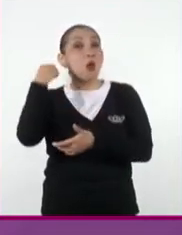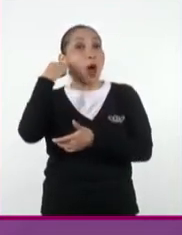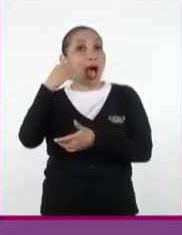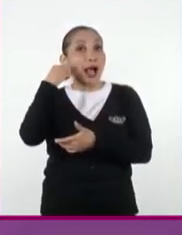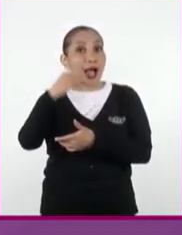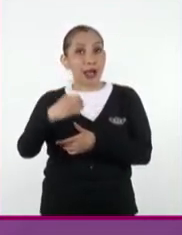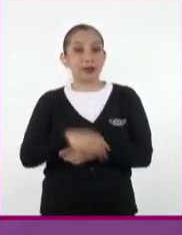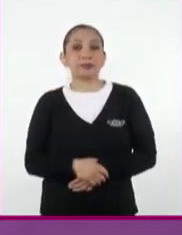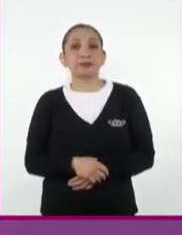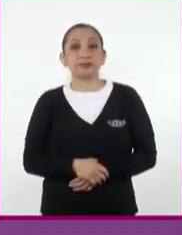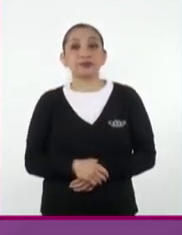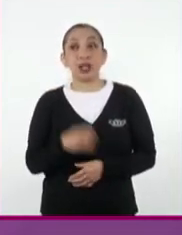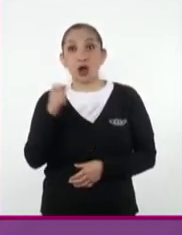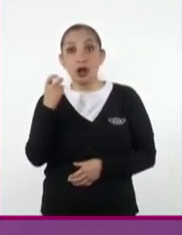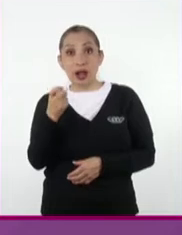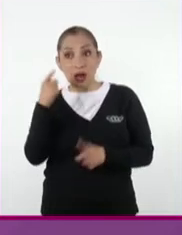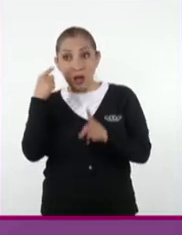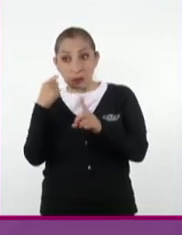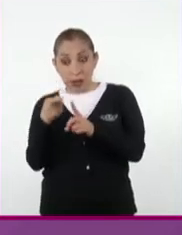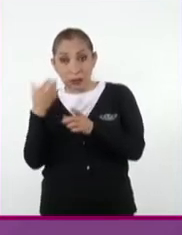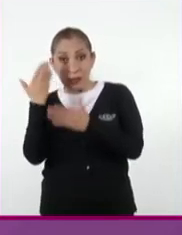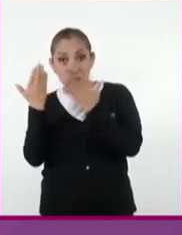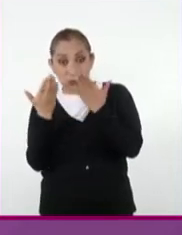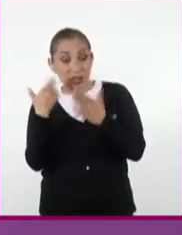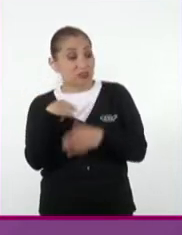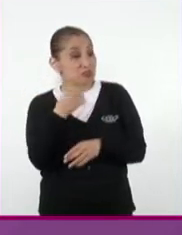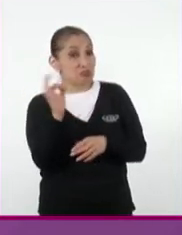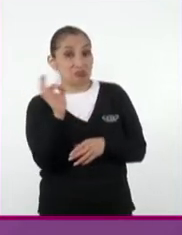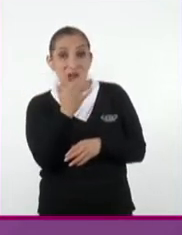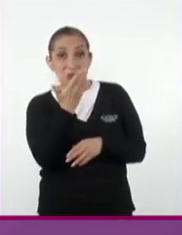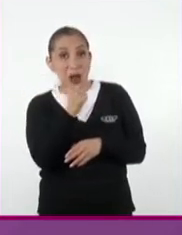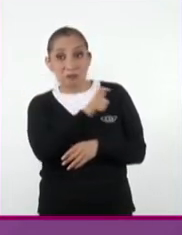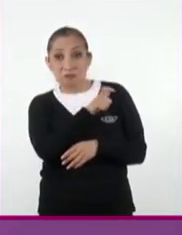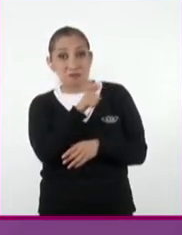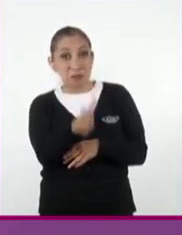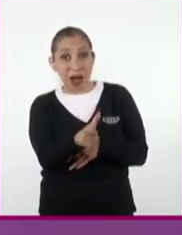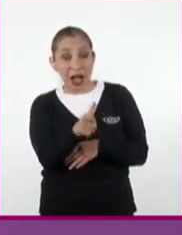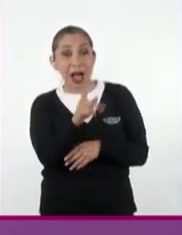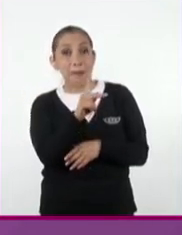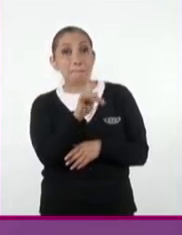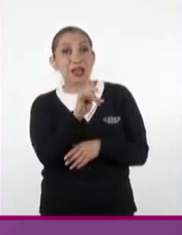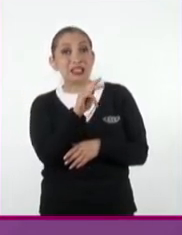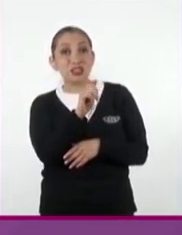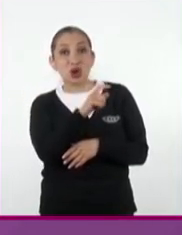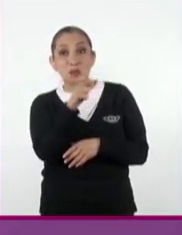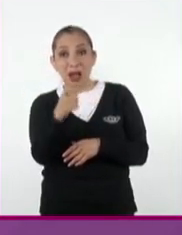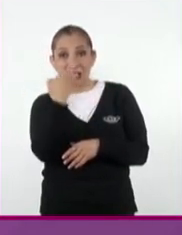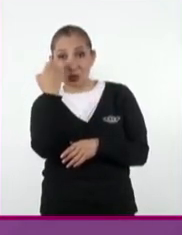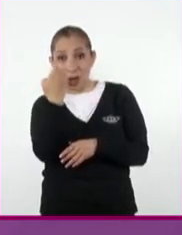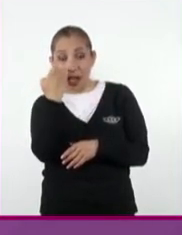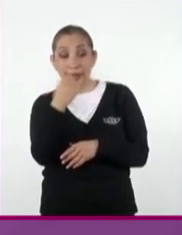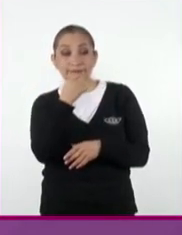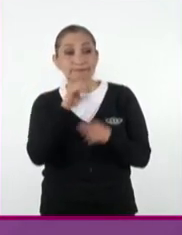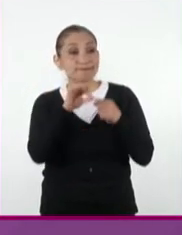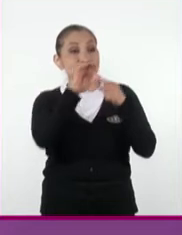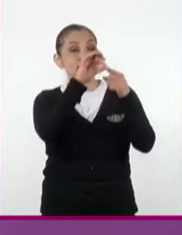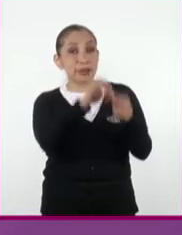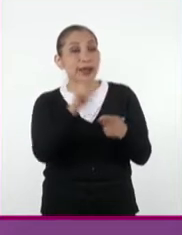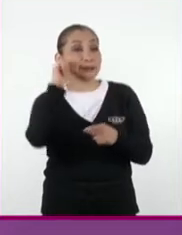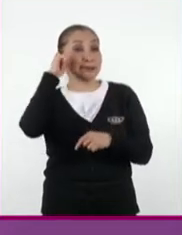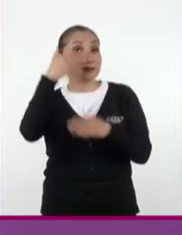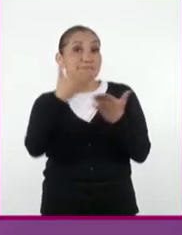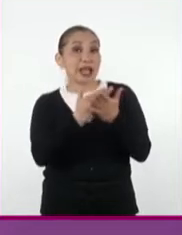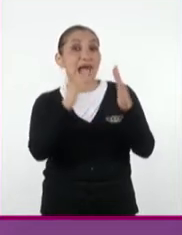con este objeto, y los que no tenían la posibilidad de pagar la pensión correspondiente, los llevaban a servir